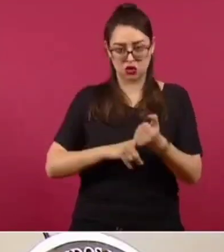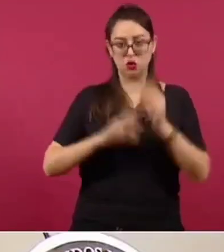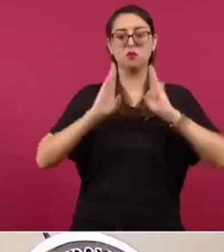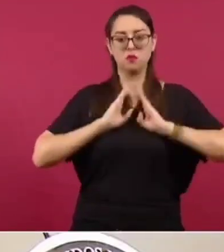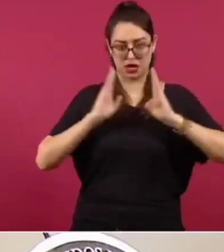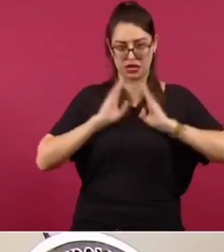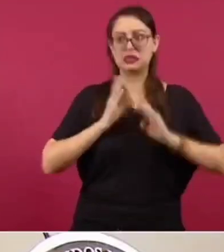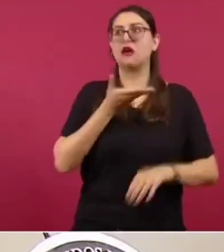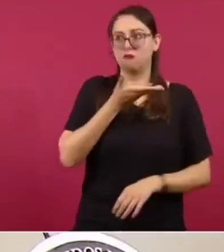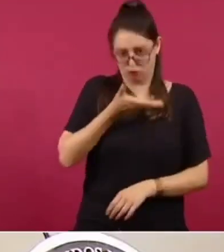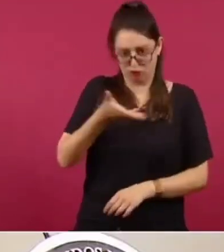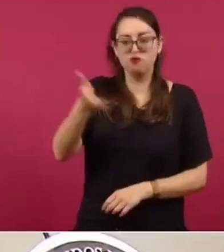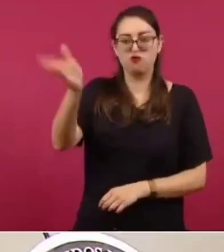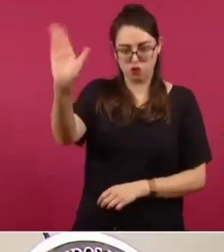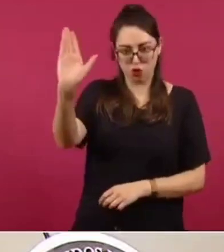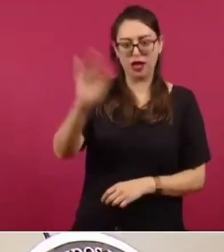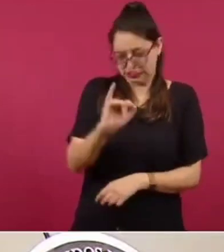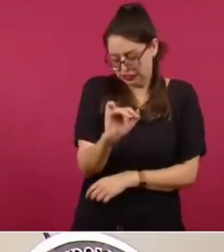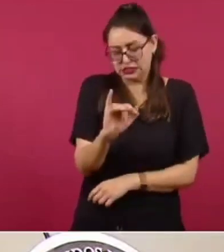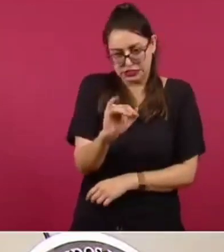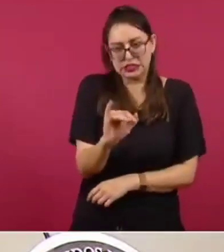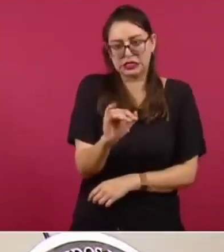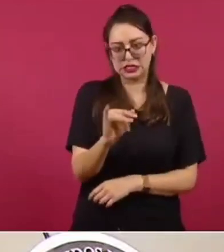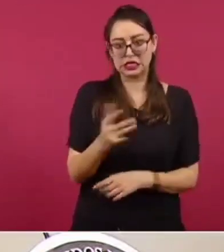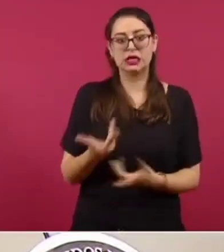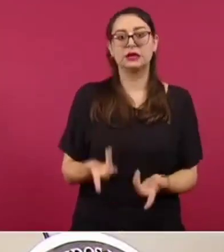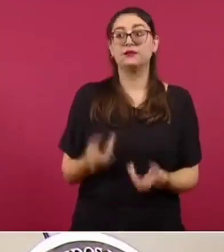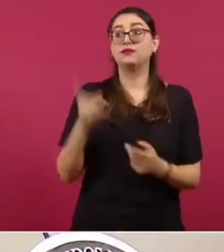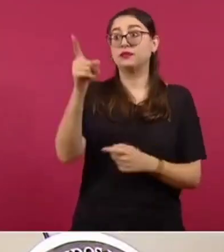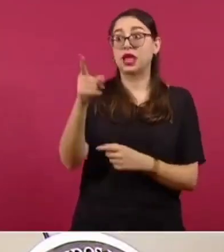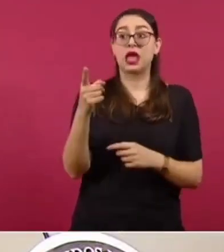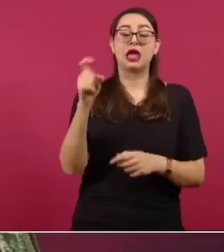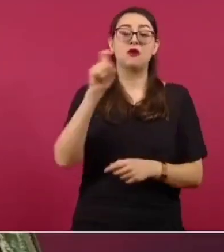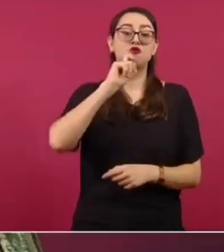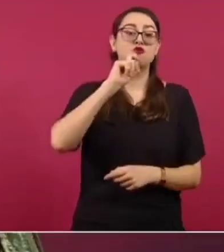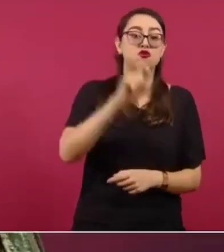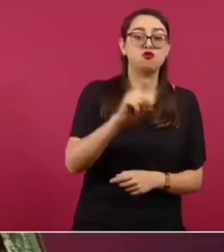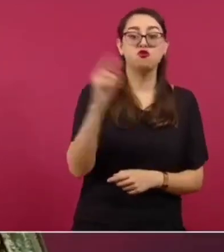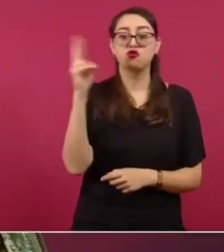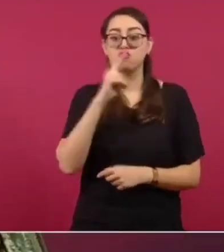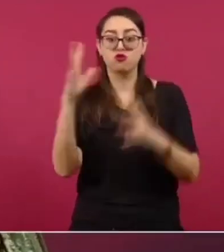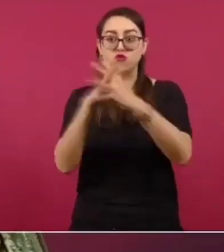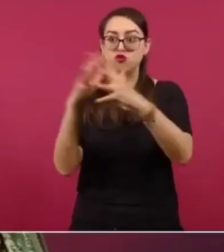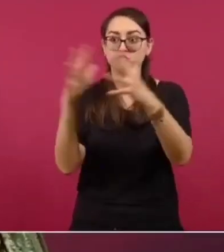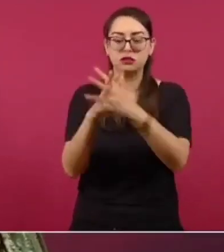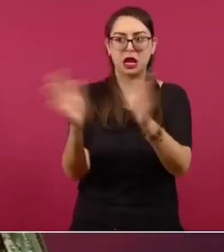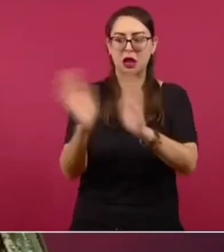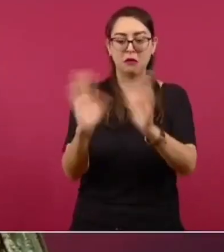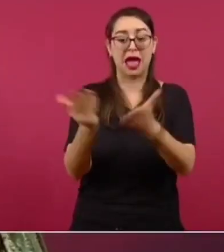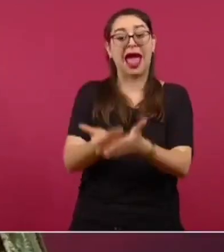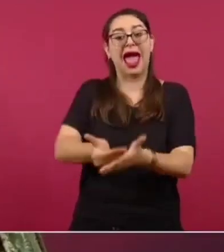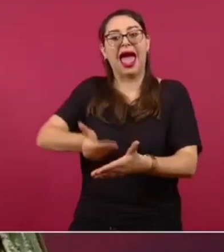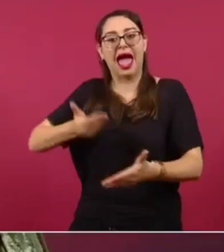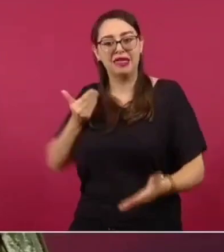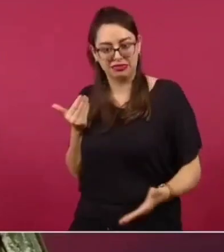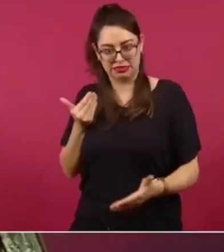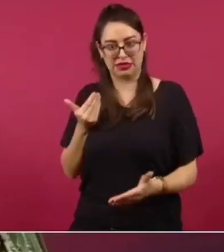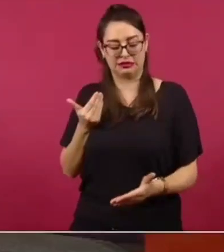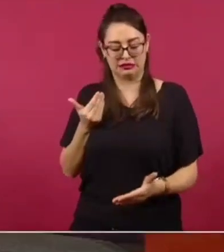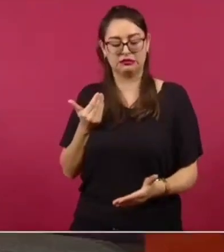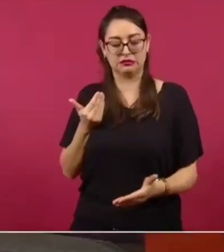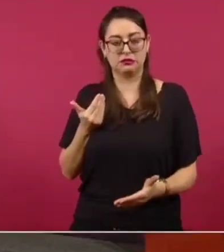Participamos antes de la guerra con nuestras bandas de música porque hay